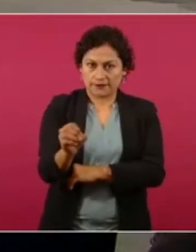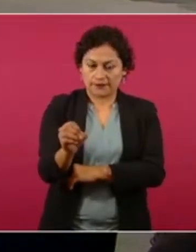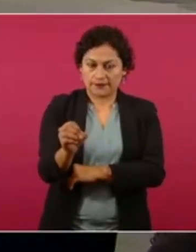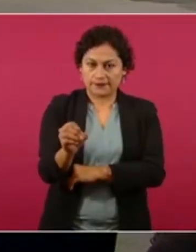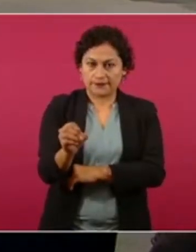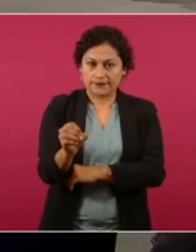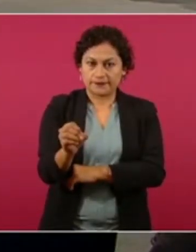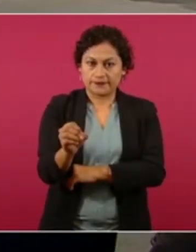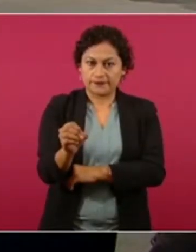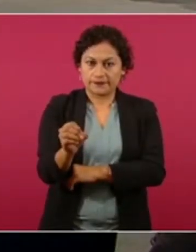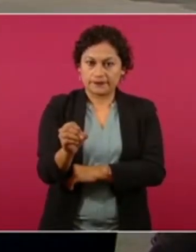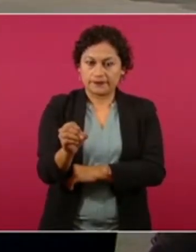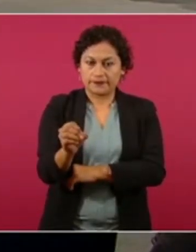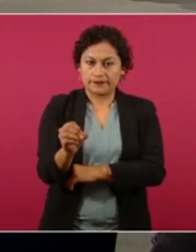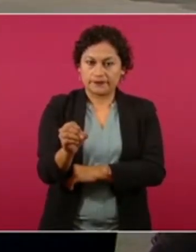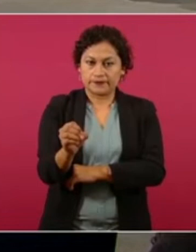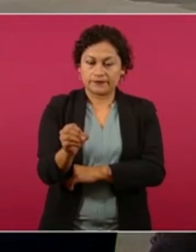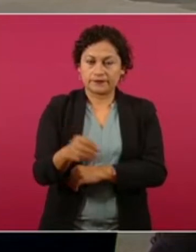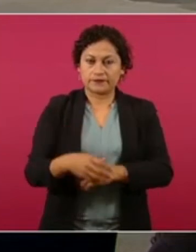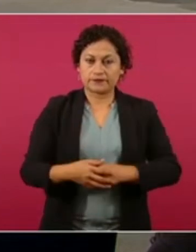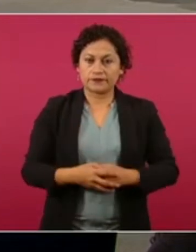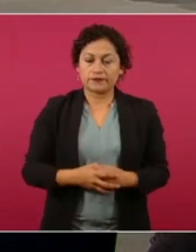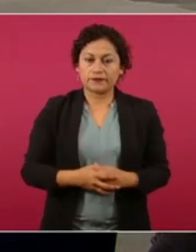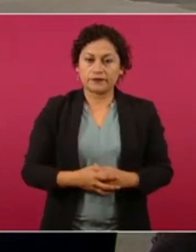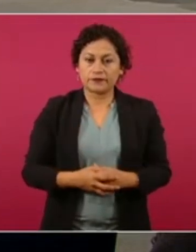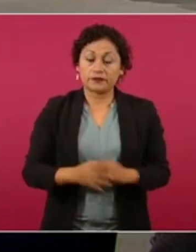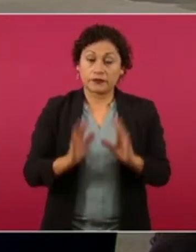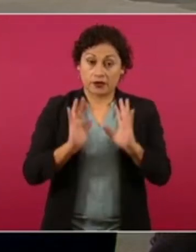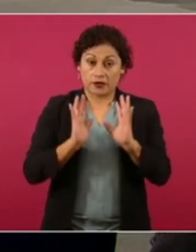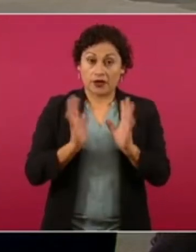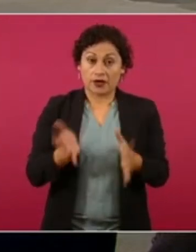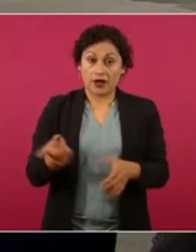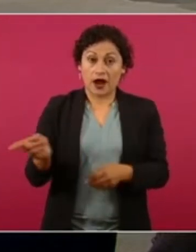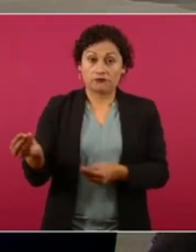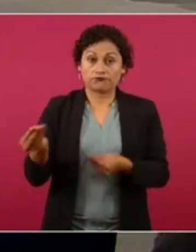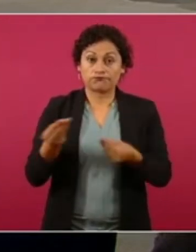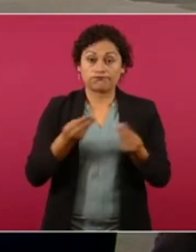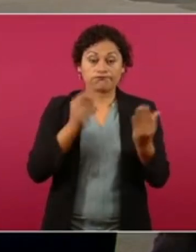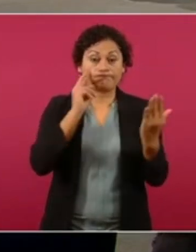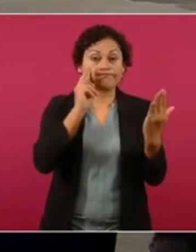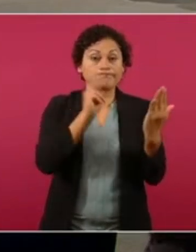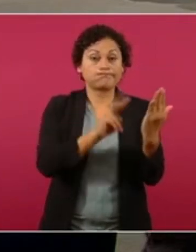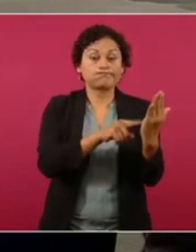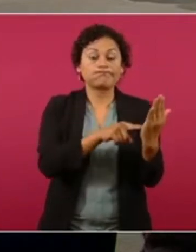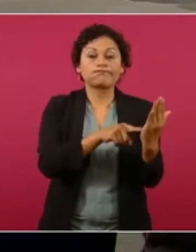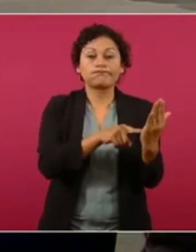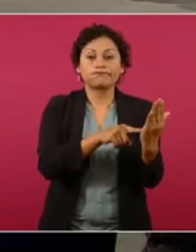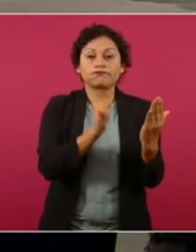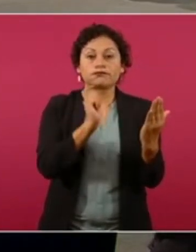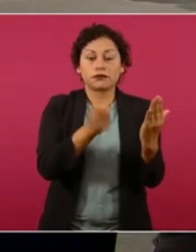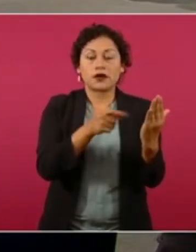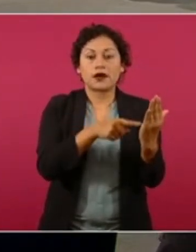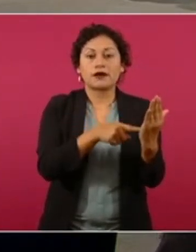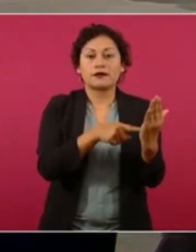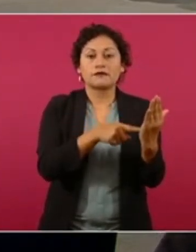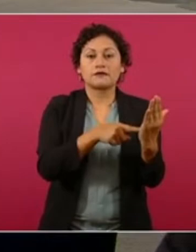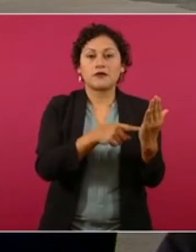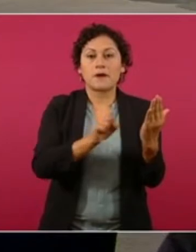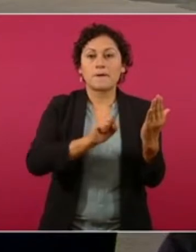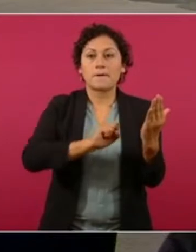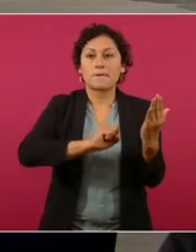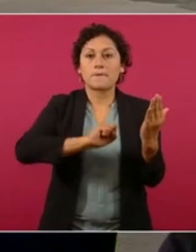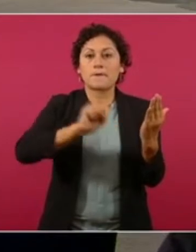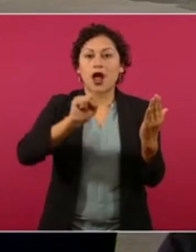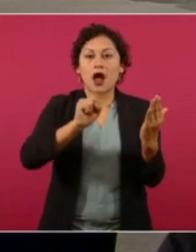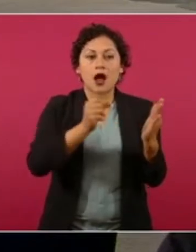tenemos una inflación anual de